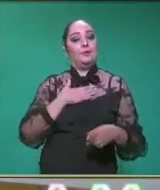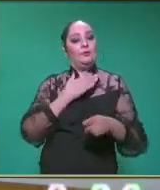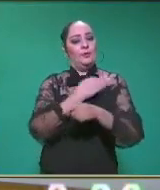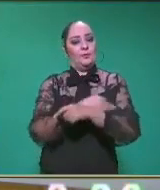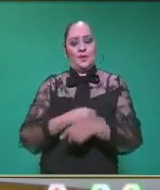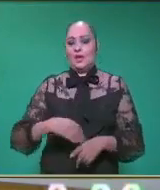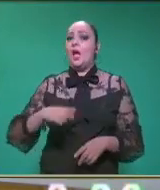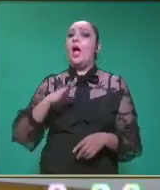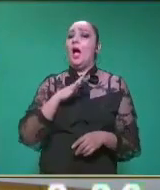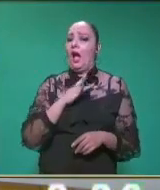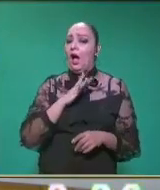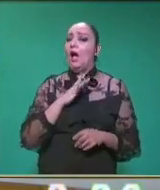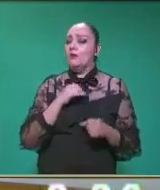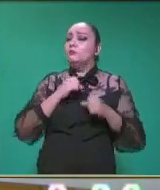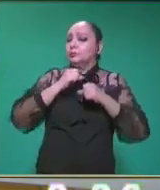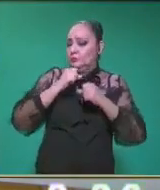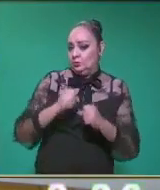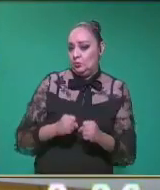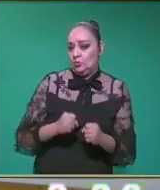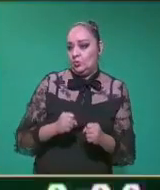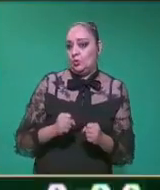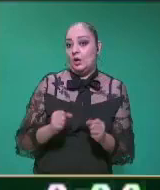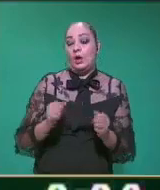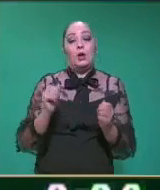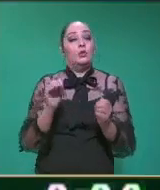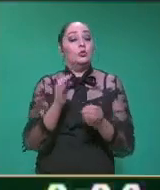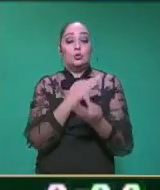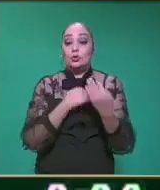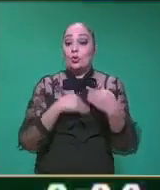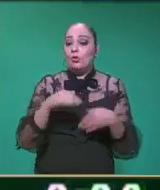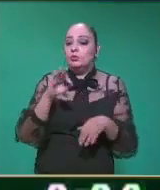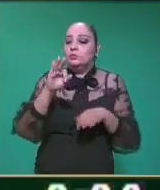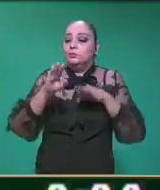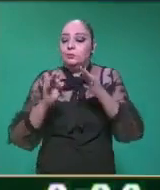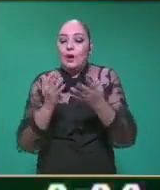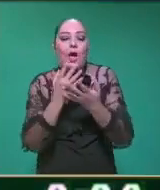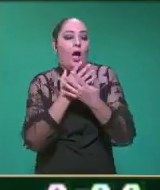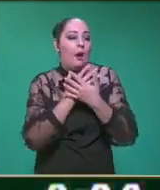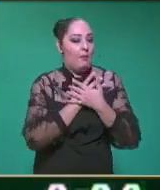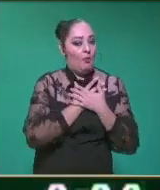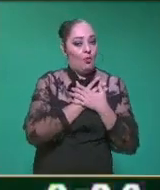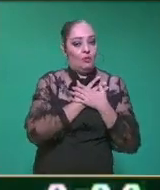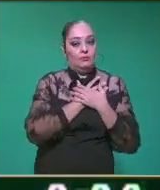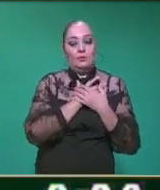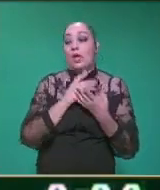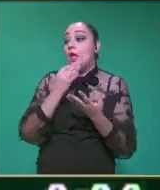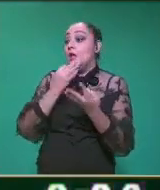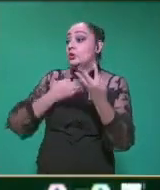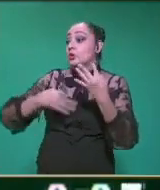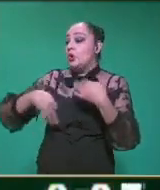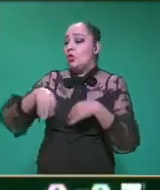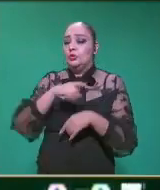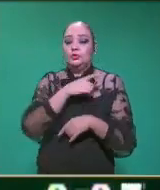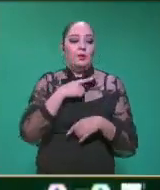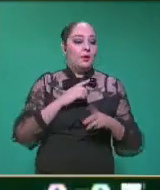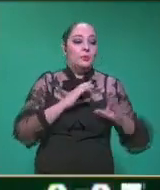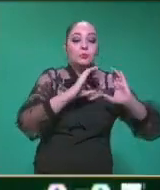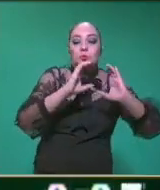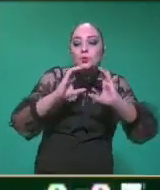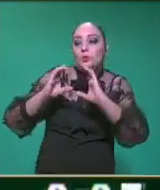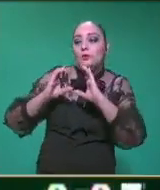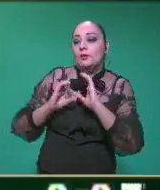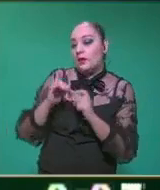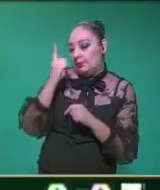Mi familia segura está. Con amor nos tratamos. Entre todos hay que cuidar.